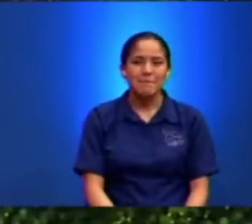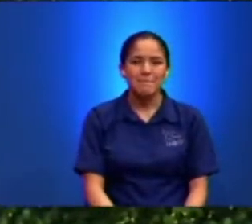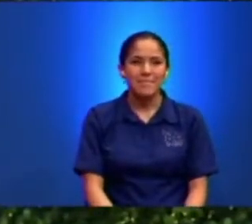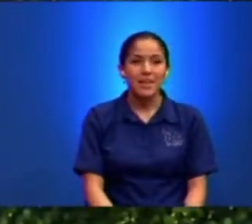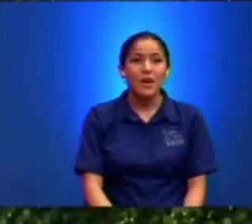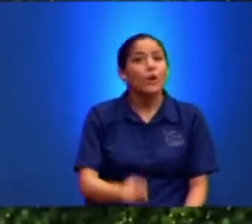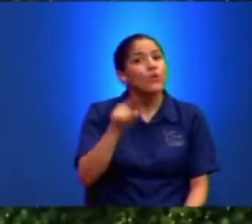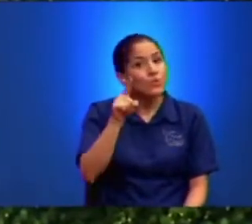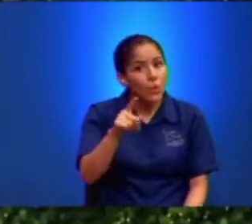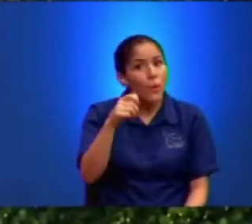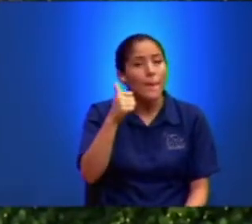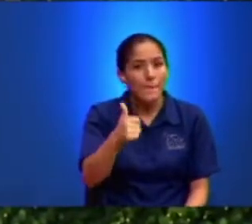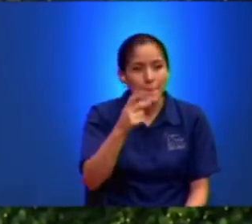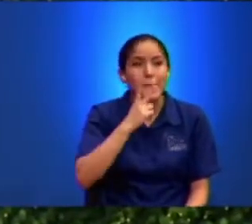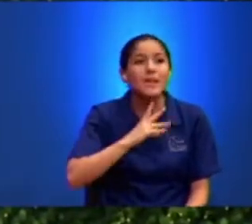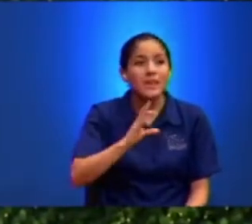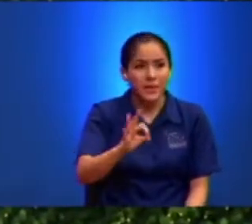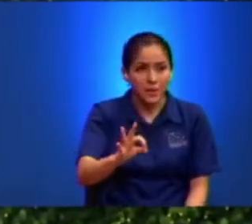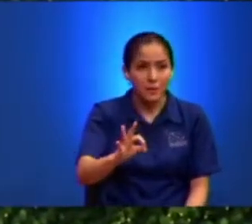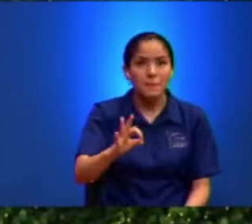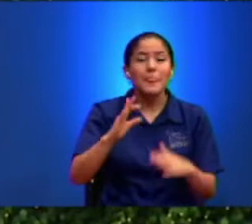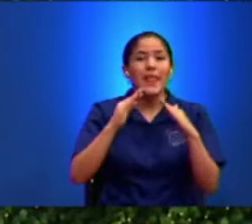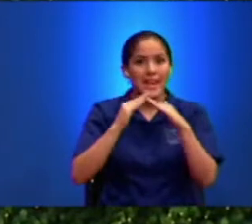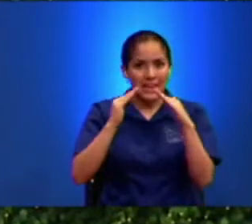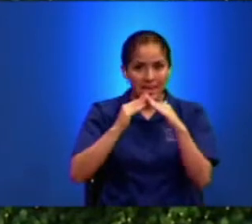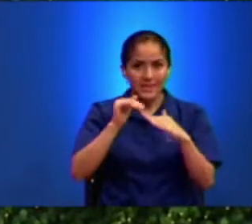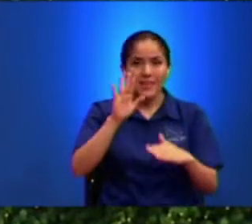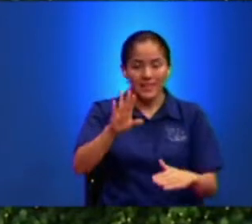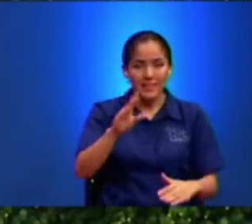Tú Has Sido Un Buen Hijo En La Casa De Tu Padre